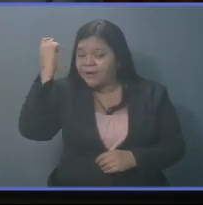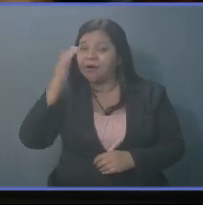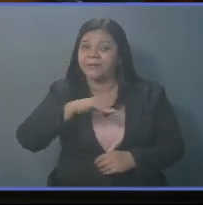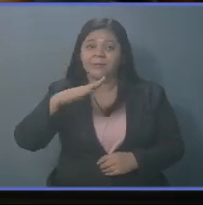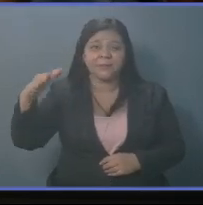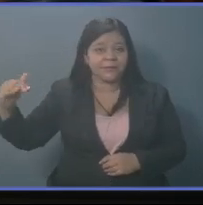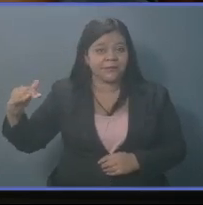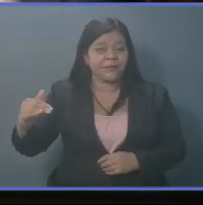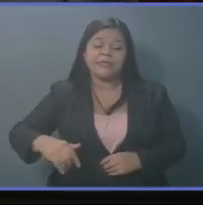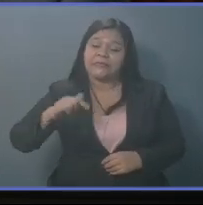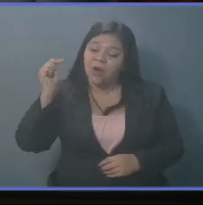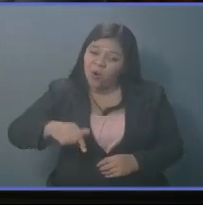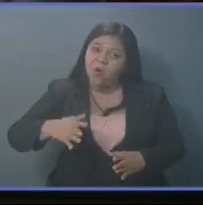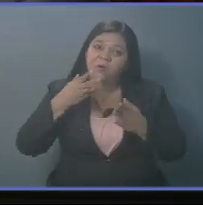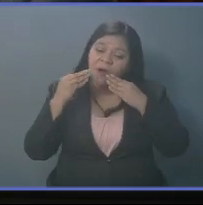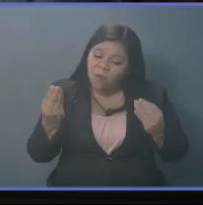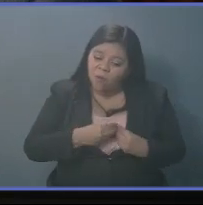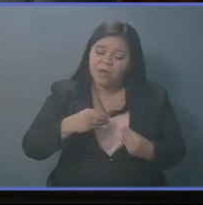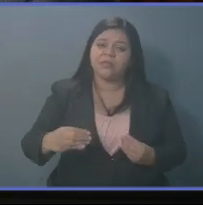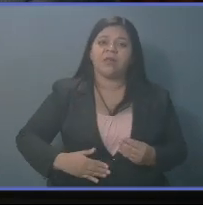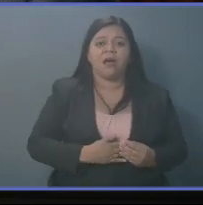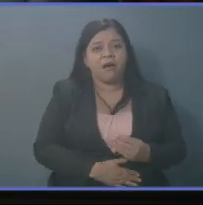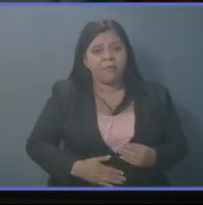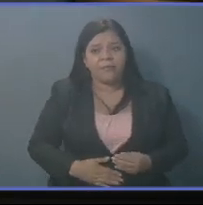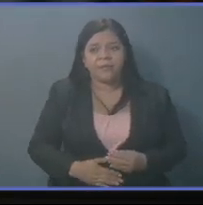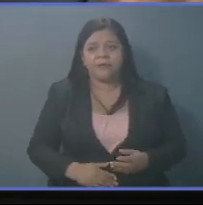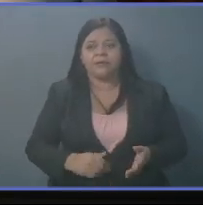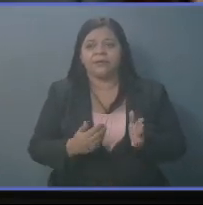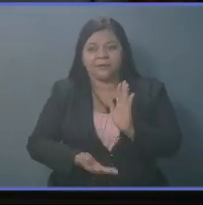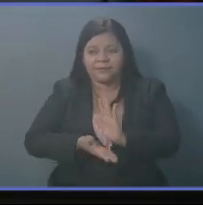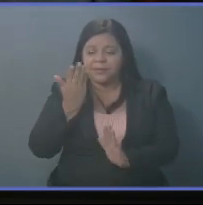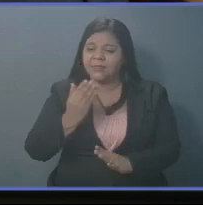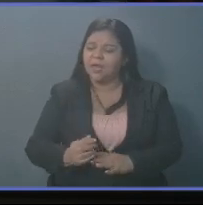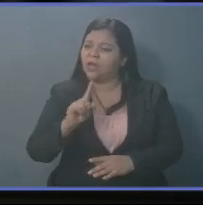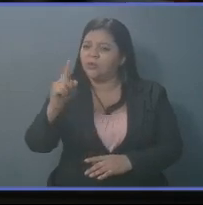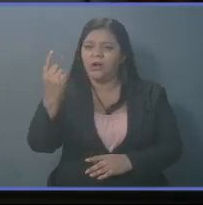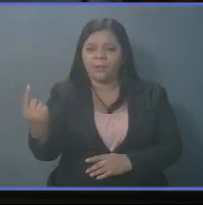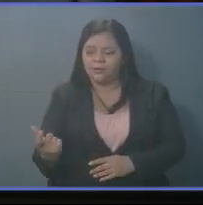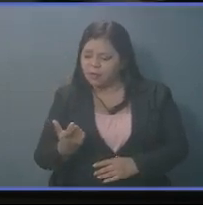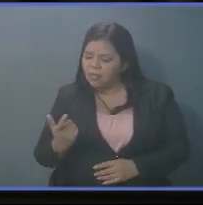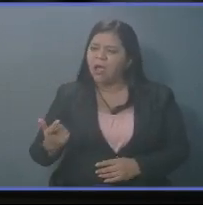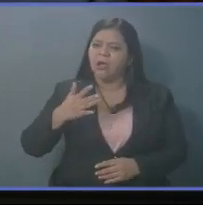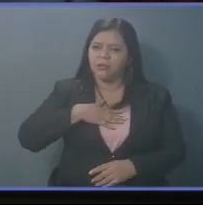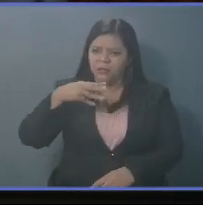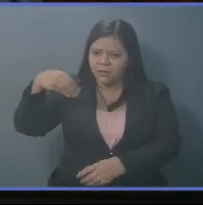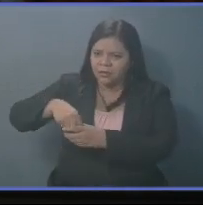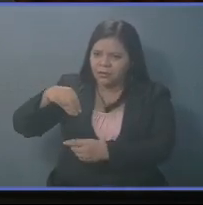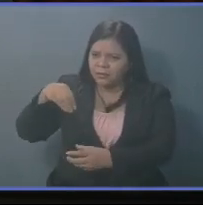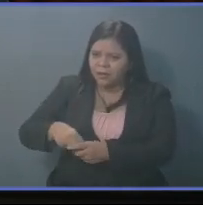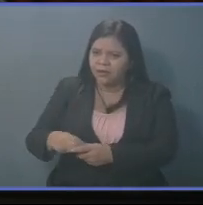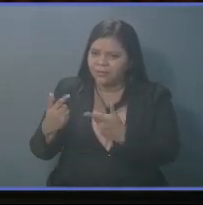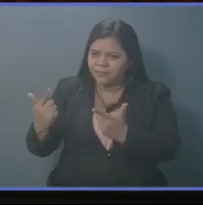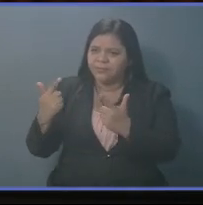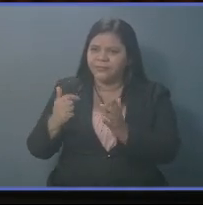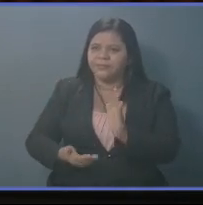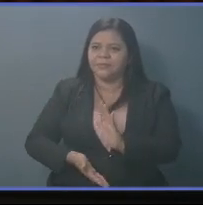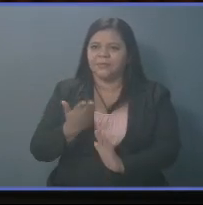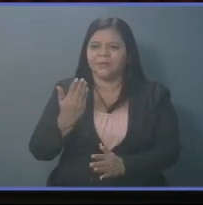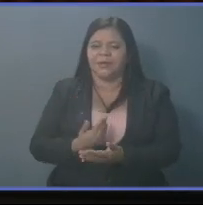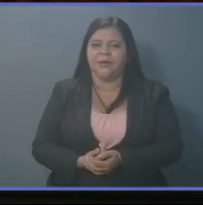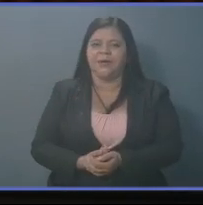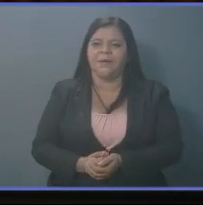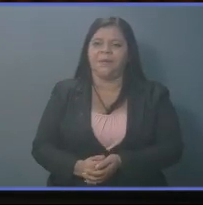Y son los que están aguantando hambre. No los grandes que tienen reservas bastas de dinero en sus casas y